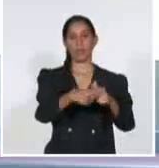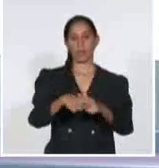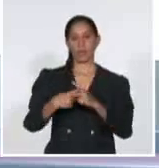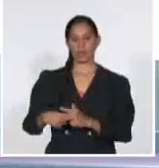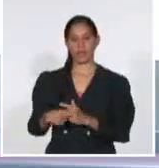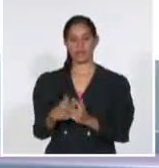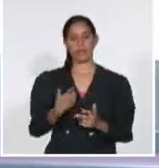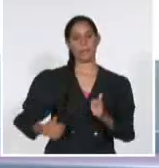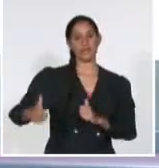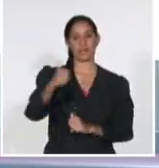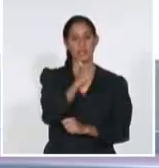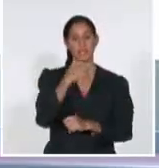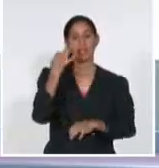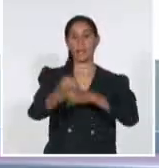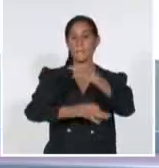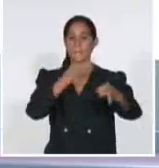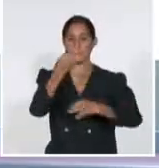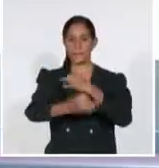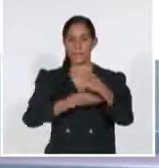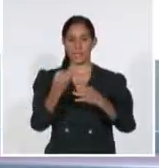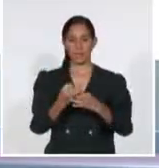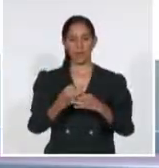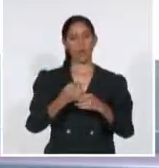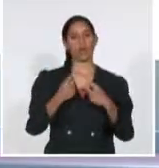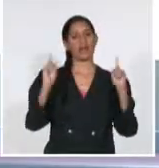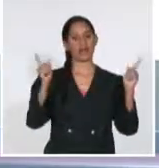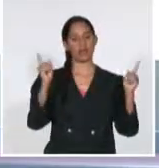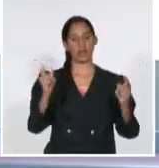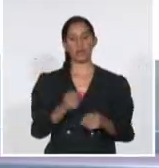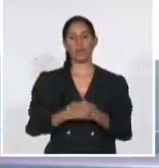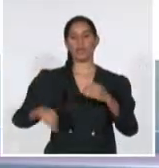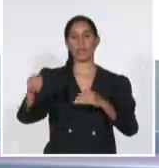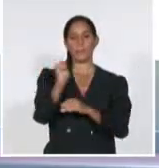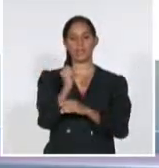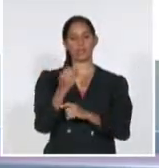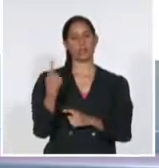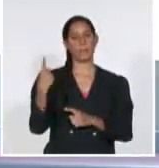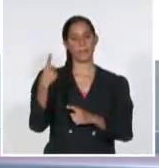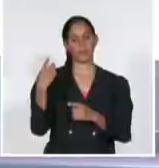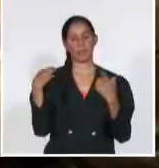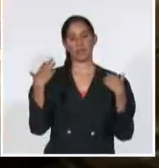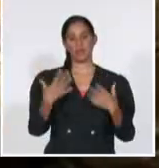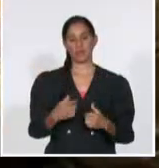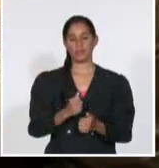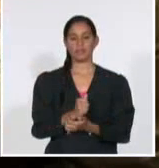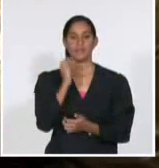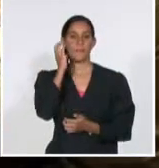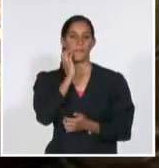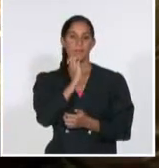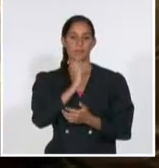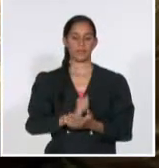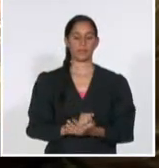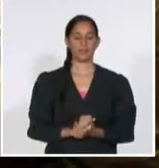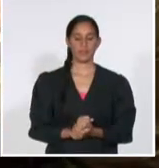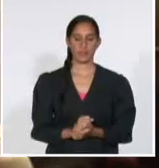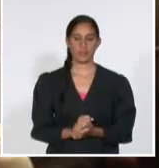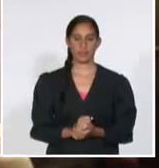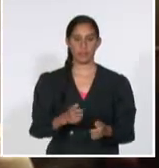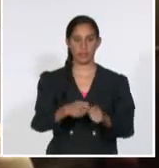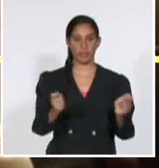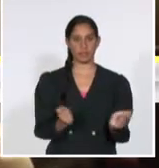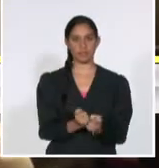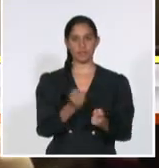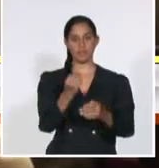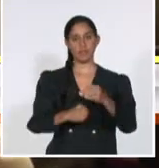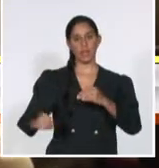más reciente reunión del Consejo de Ministros, dirigida por el primer ministro cubano, Manuel Marrero Cruz. El Consejo de Ministros